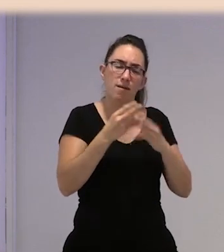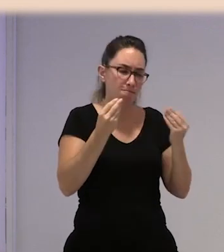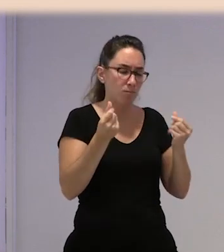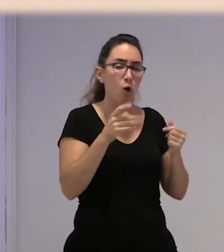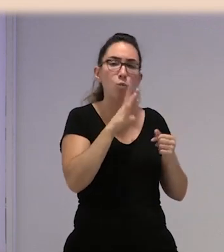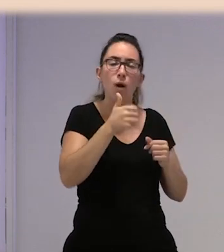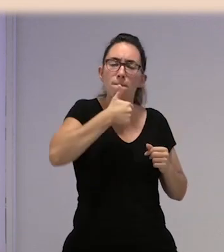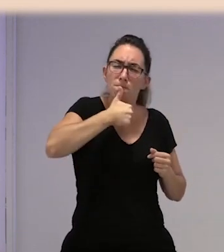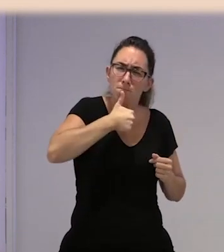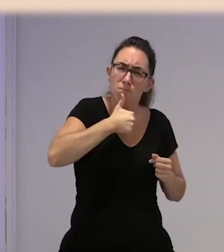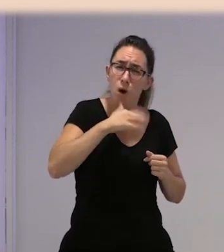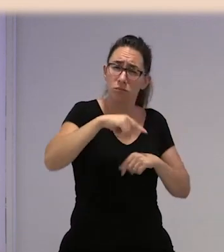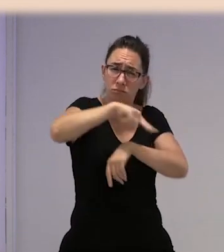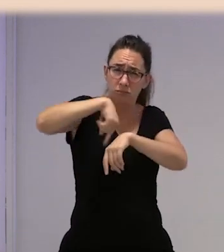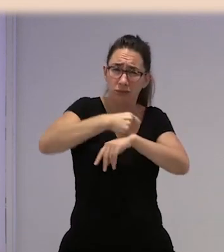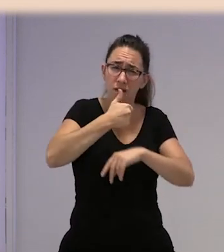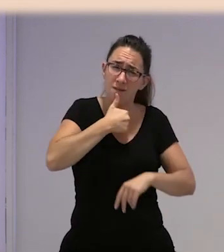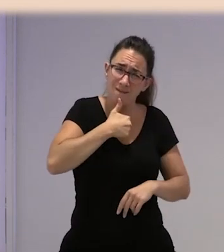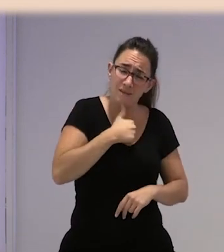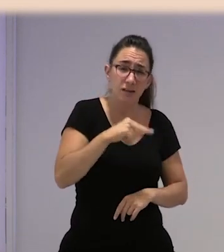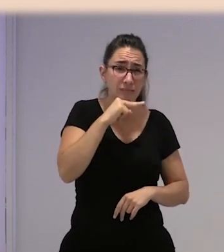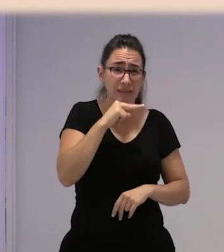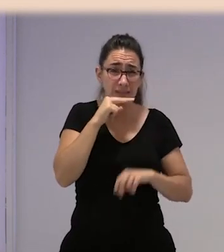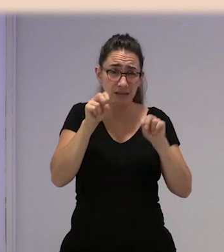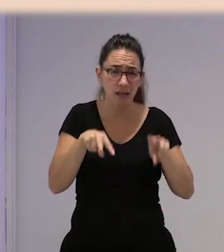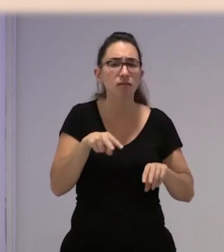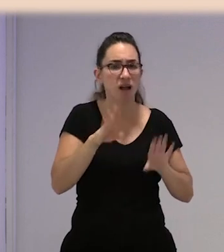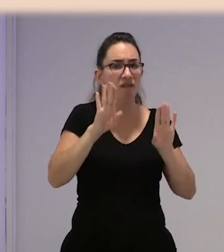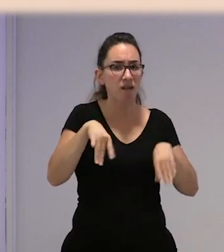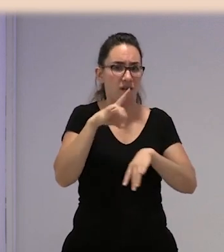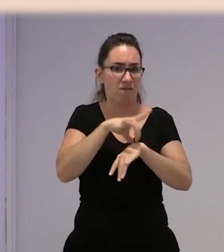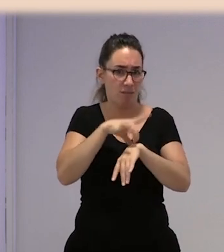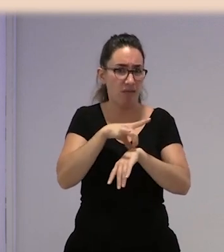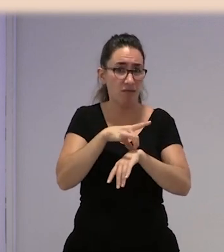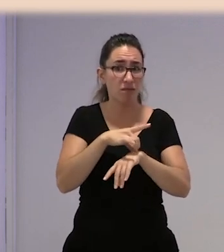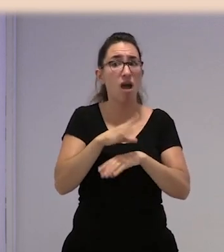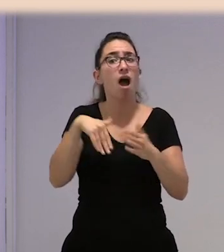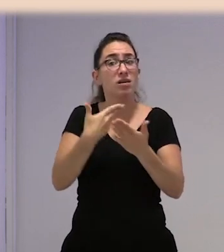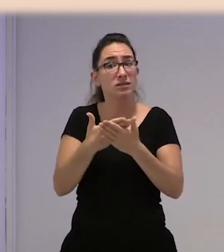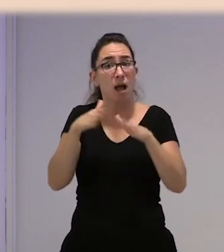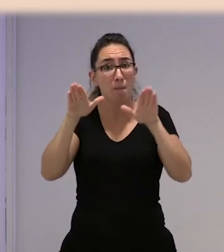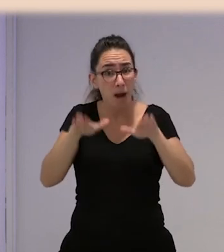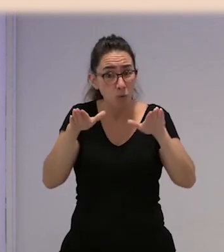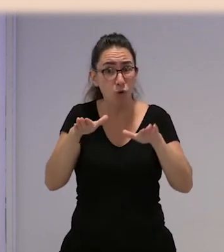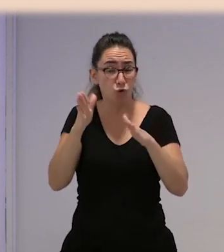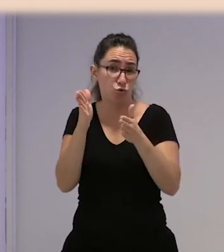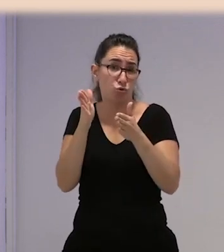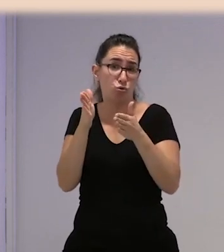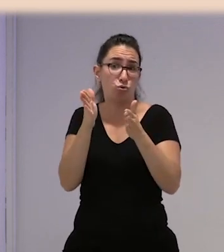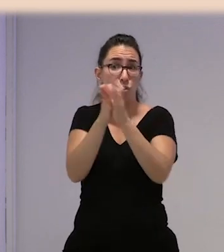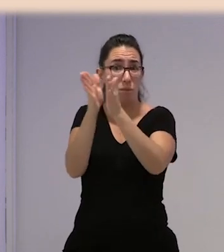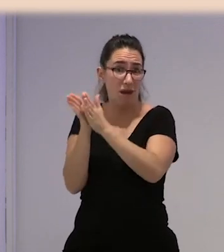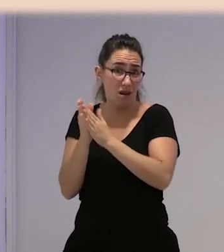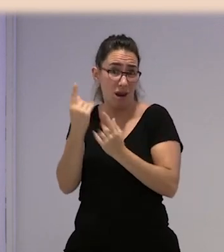aguantar tanto y no ir al baño. Incluso hay testimonios de compañeras marroquíes que llevaban pañales